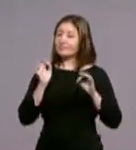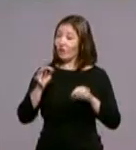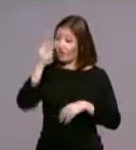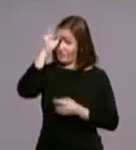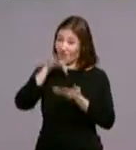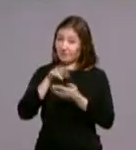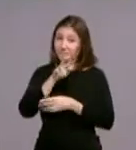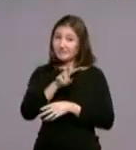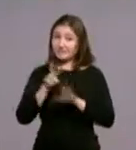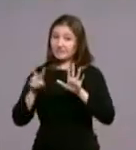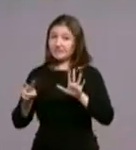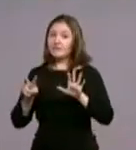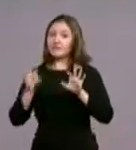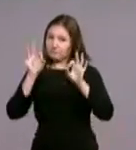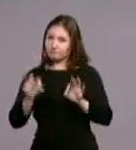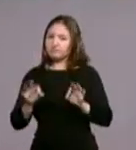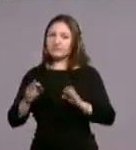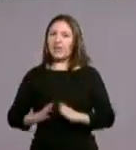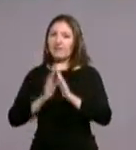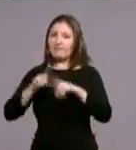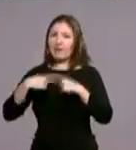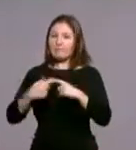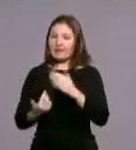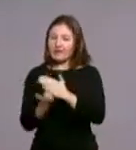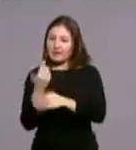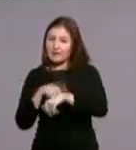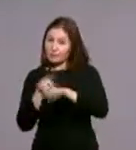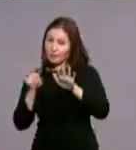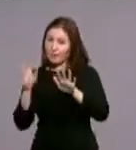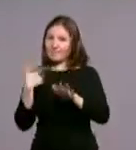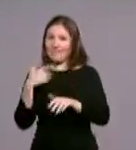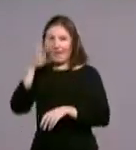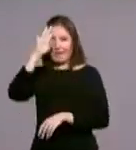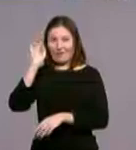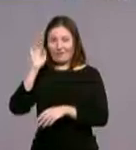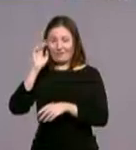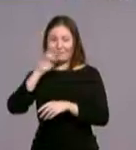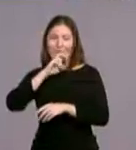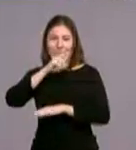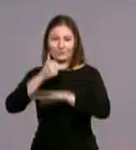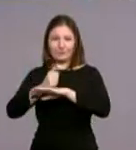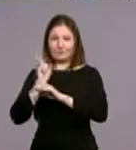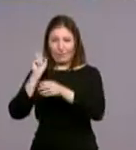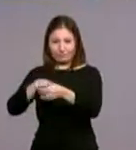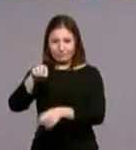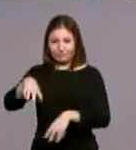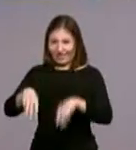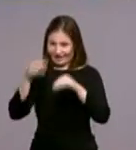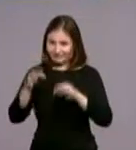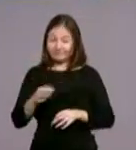27, que es el día de la Sagrada Familia, a las 9 de la mañana, creo que ya está allí don Carlos en la catedral para recibir a todas las familias.